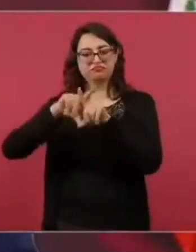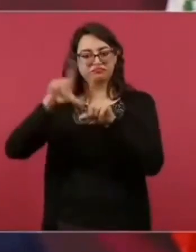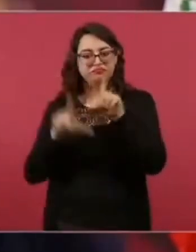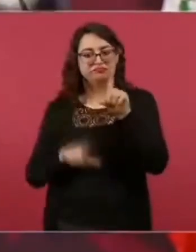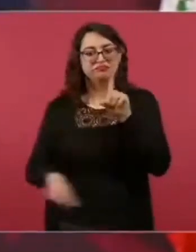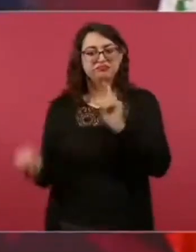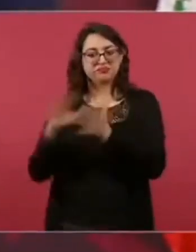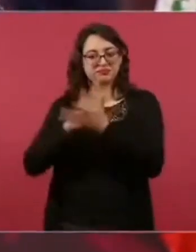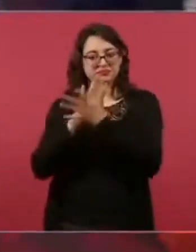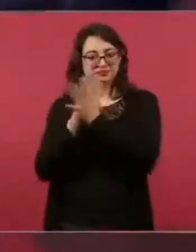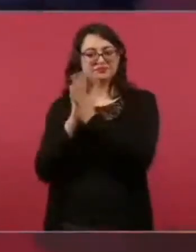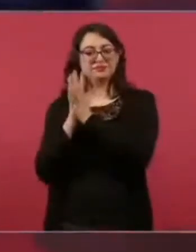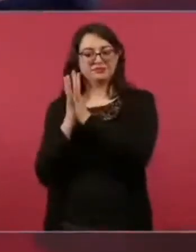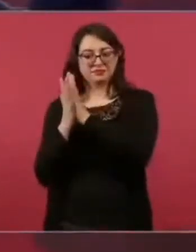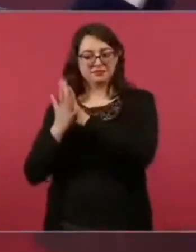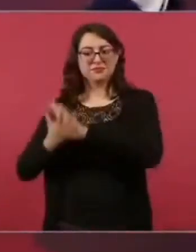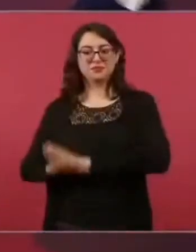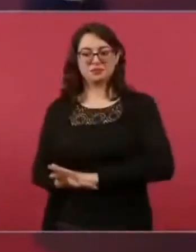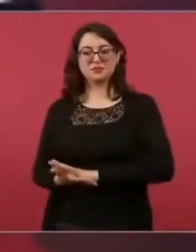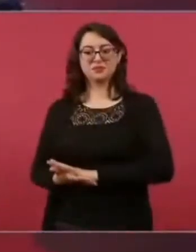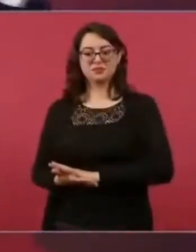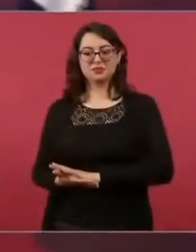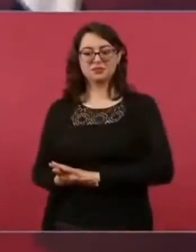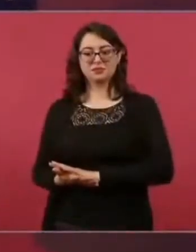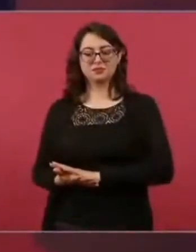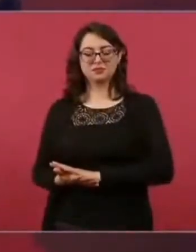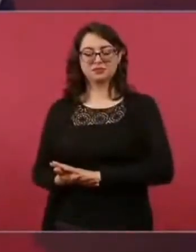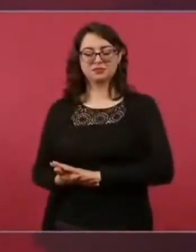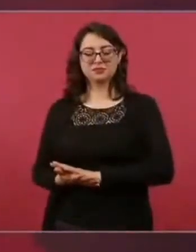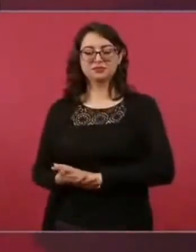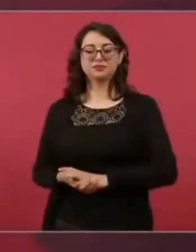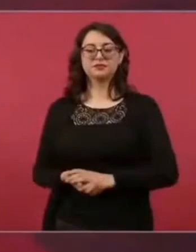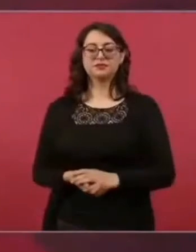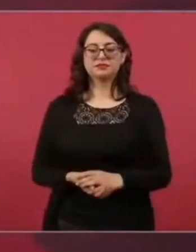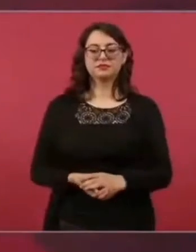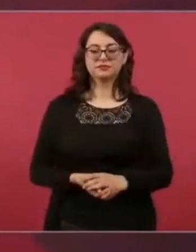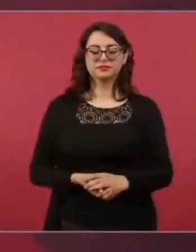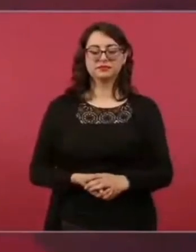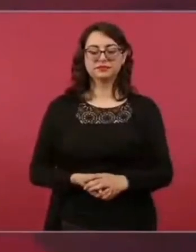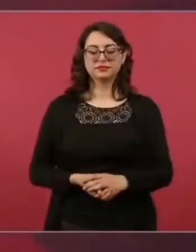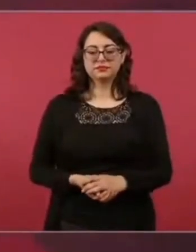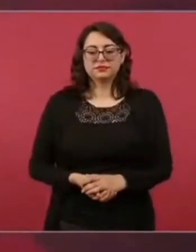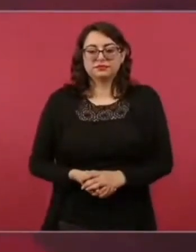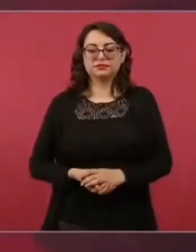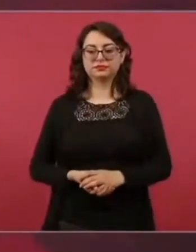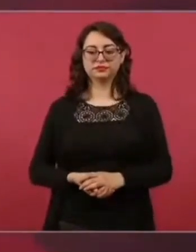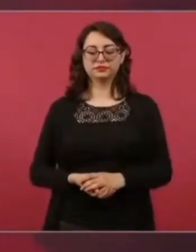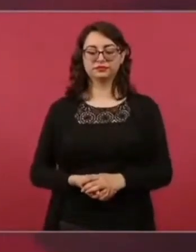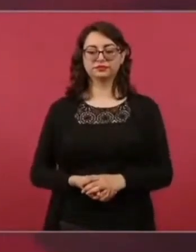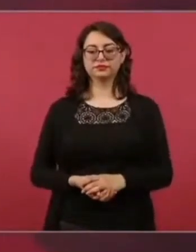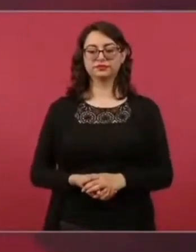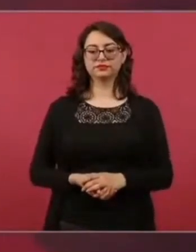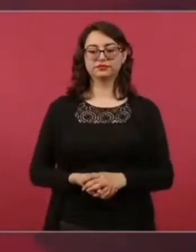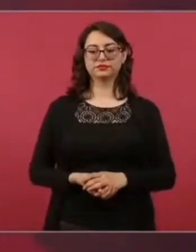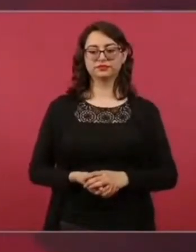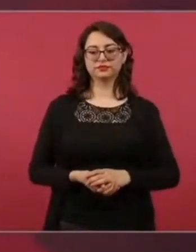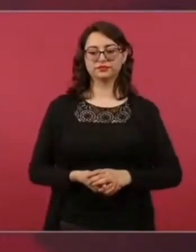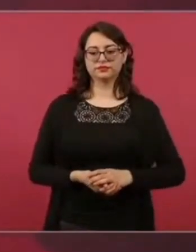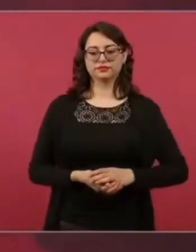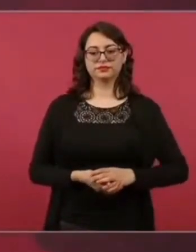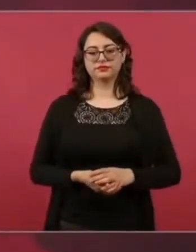porque al final ¿por qué son los ataques al gobierno